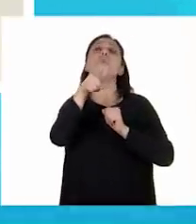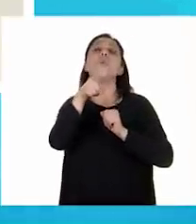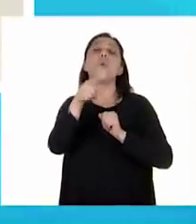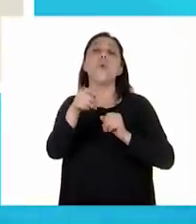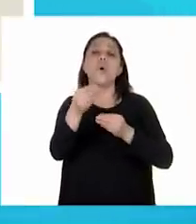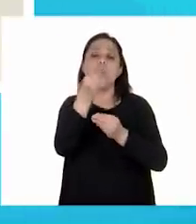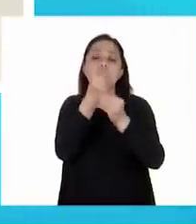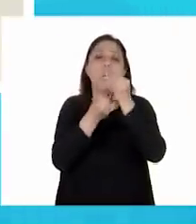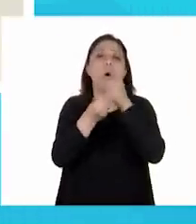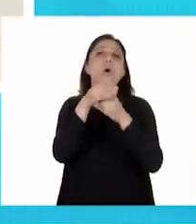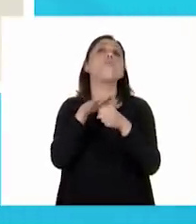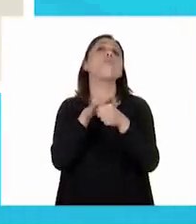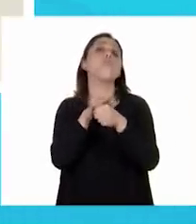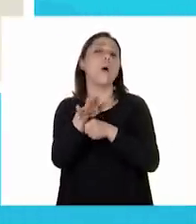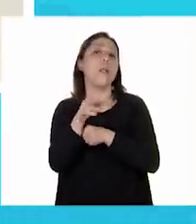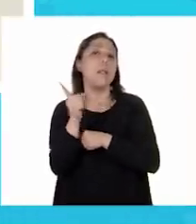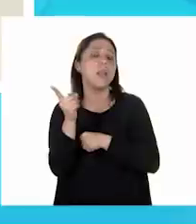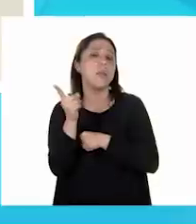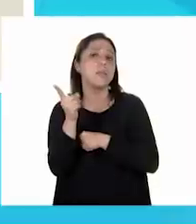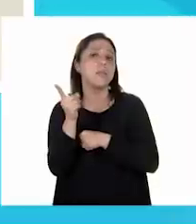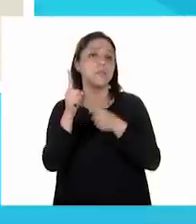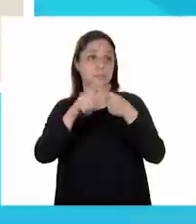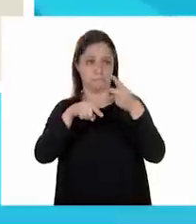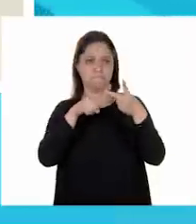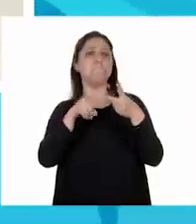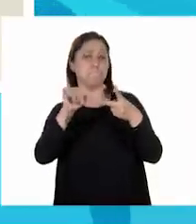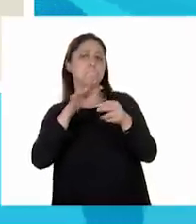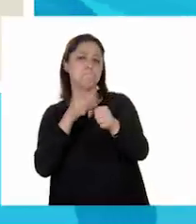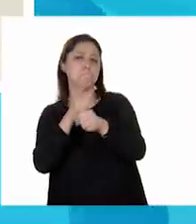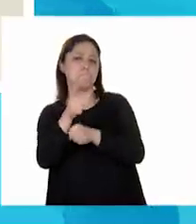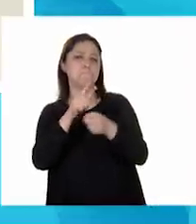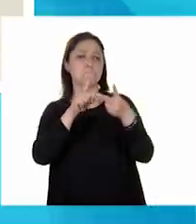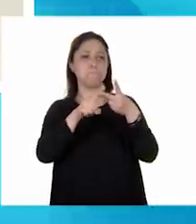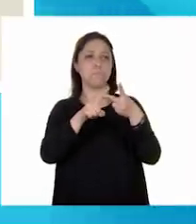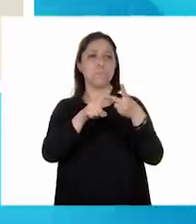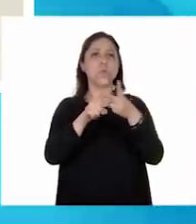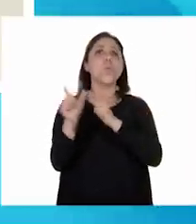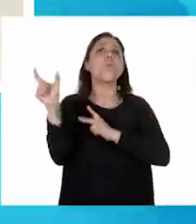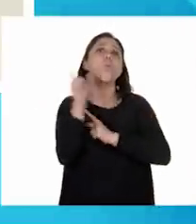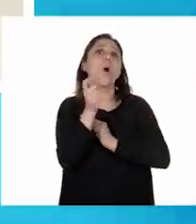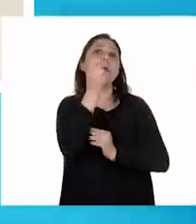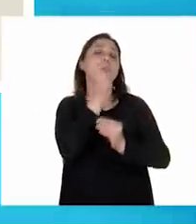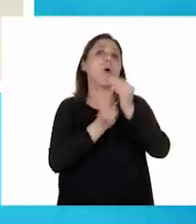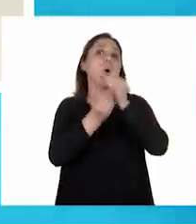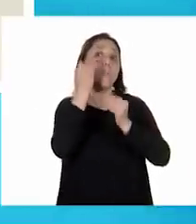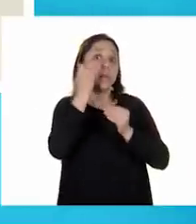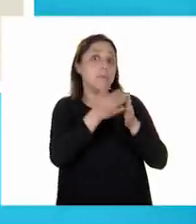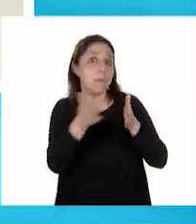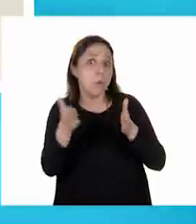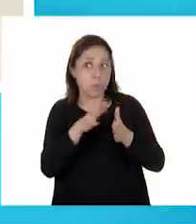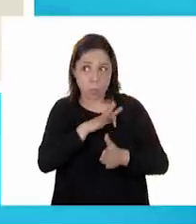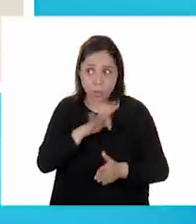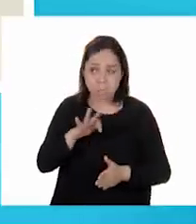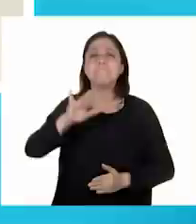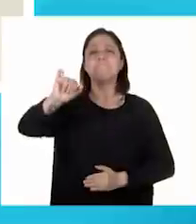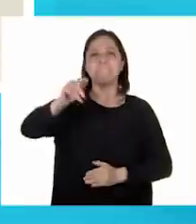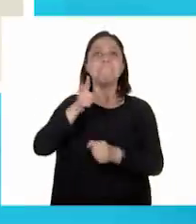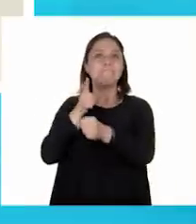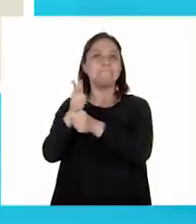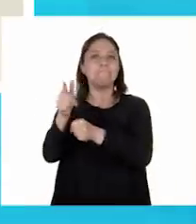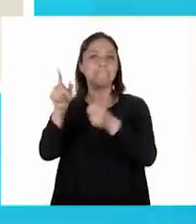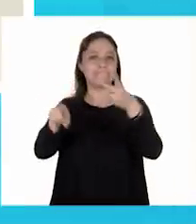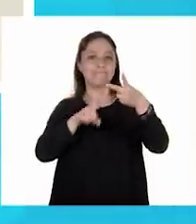Sí. Claro. Segunda. ¿En qué ocasiones se consume? ¿Podemos saberlo? También podemos saberlo. Bien.